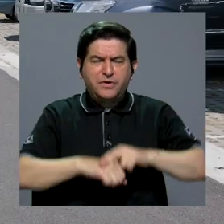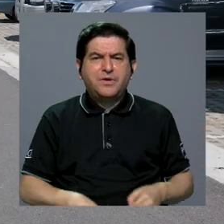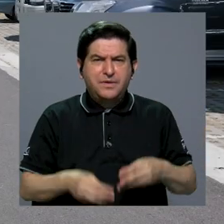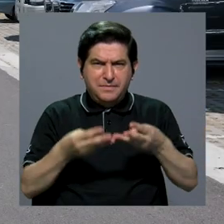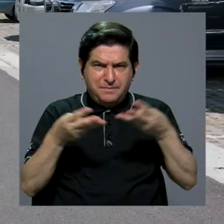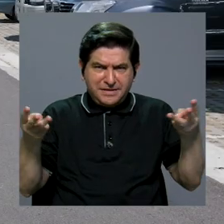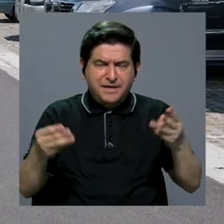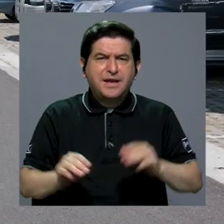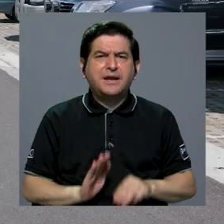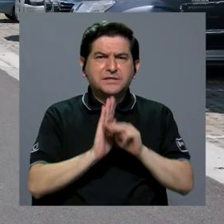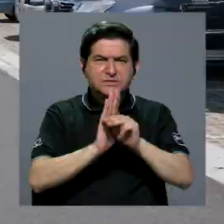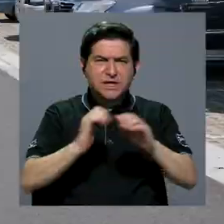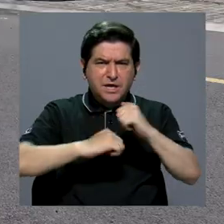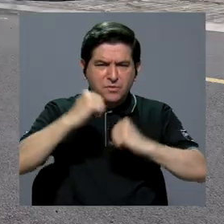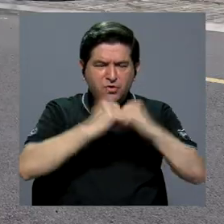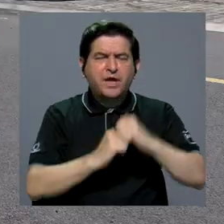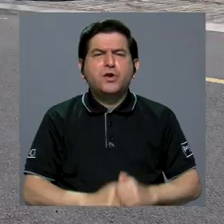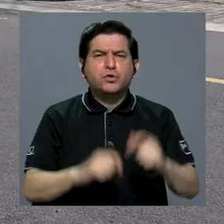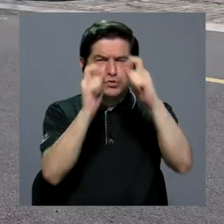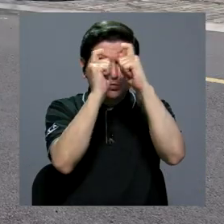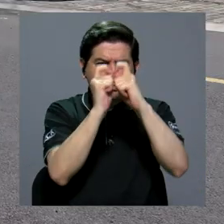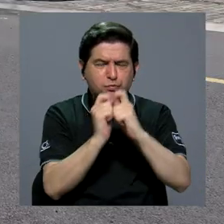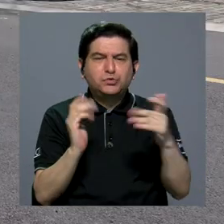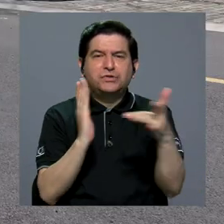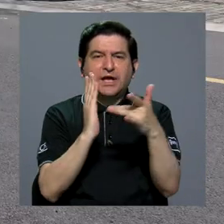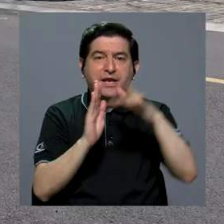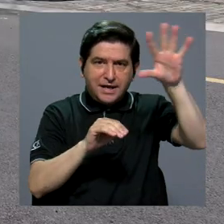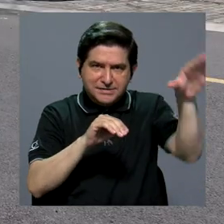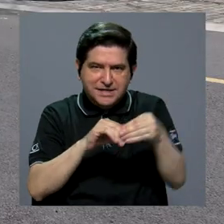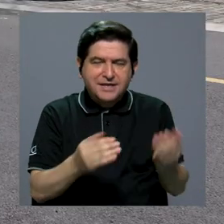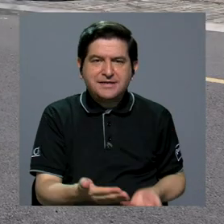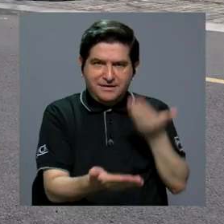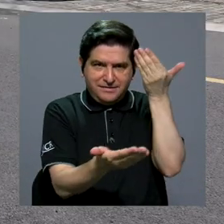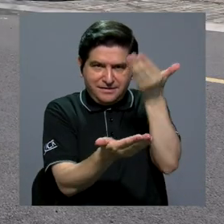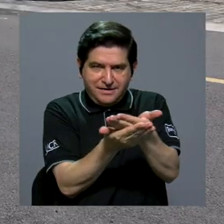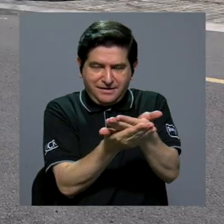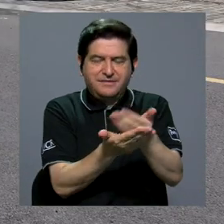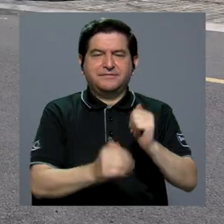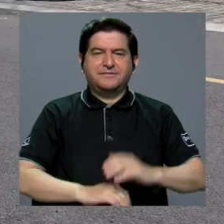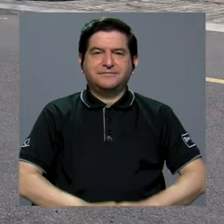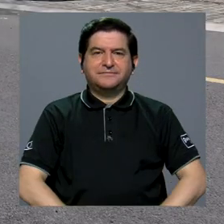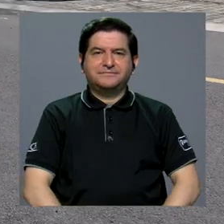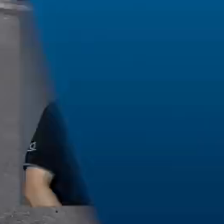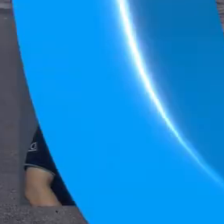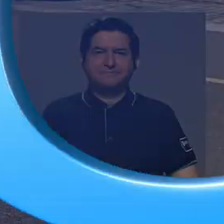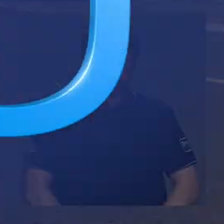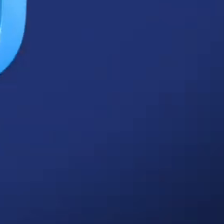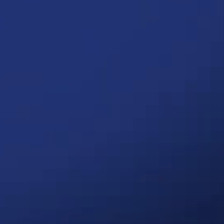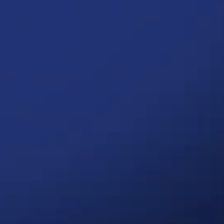las especificaciones técnicas, las cuales serán incluidas en los carteles de licitación.